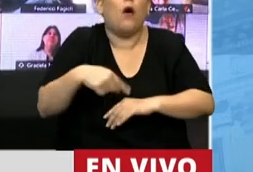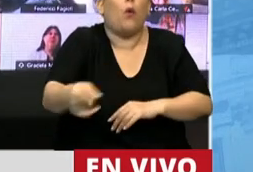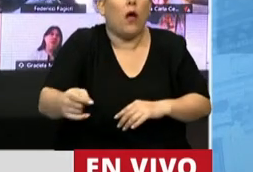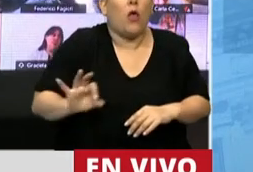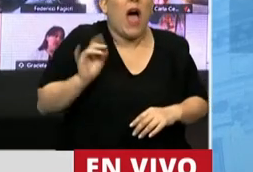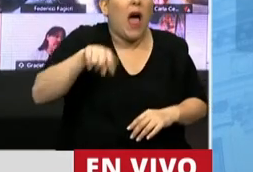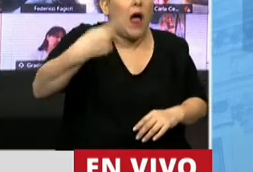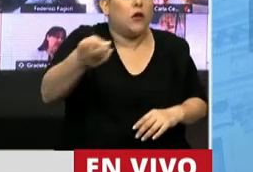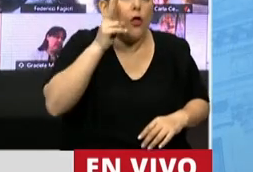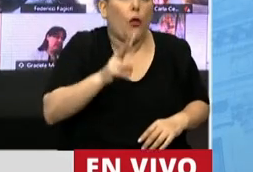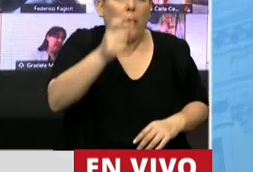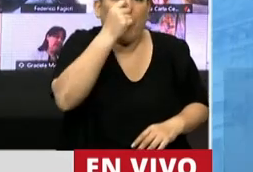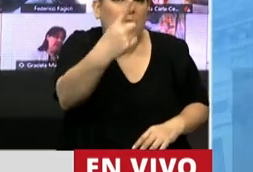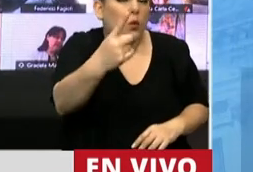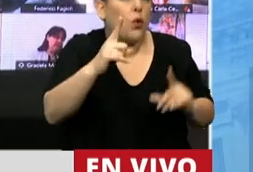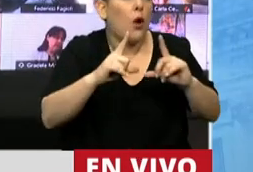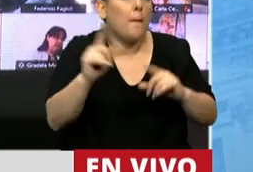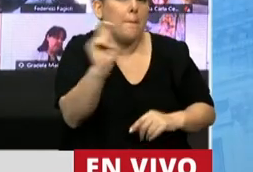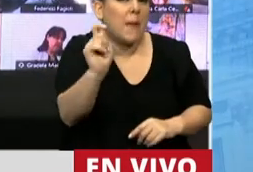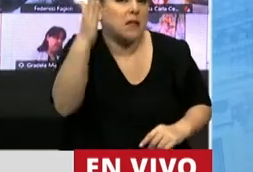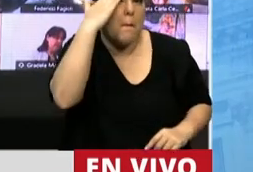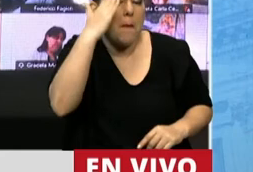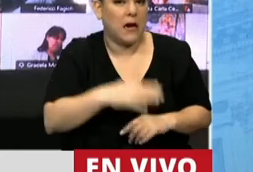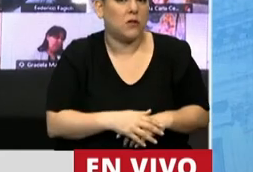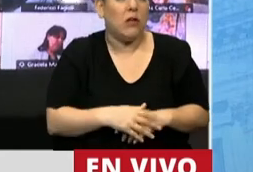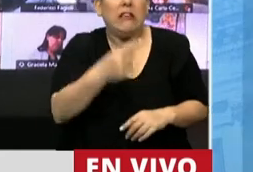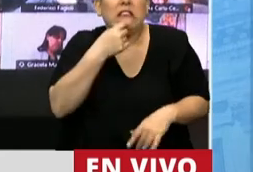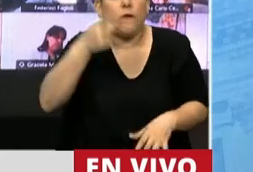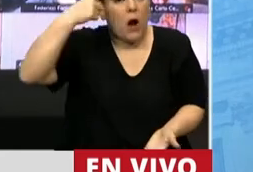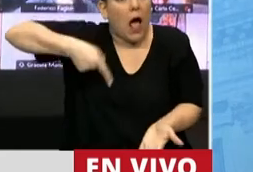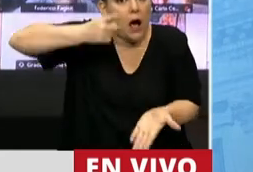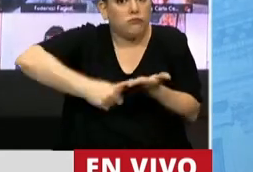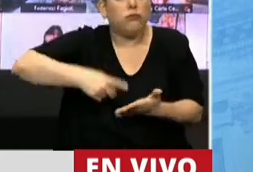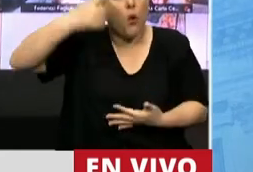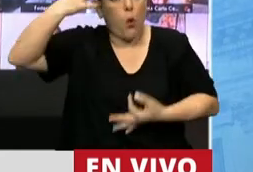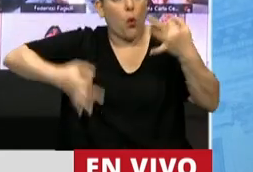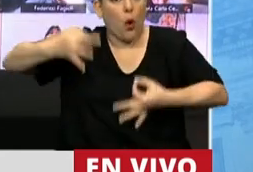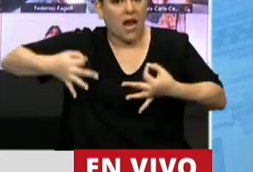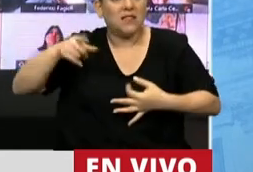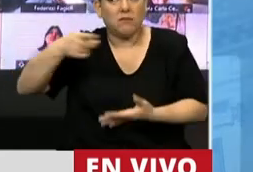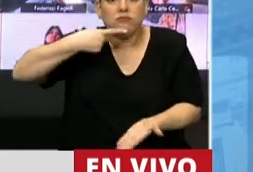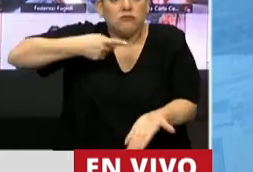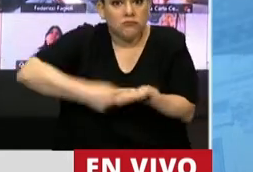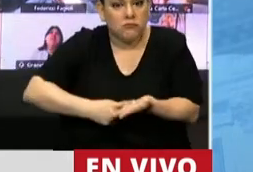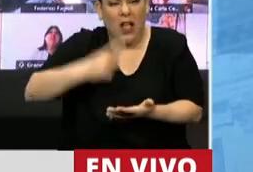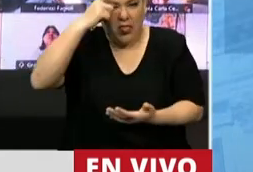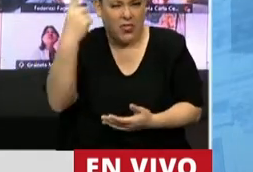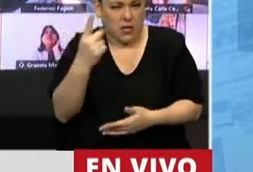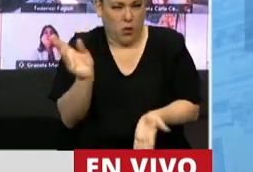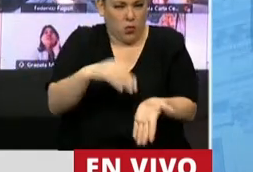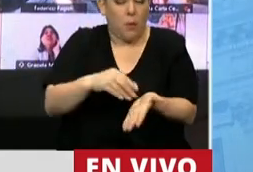2021. Y si debe ingresar por Avias Corpus, ¿sabe cuánto le cuenta y ya finaliza un presidente? 10 segundos.